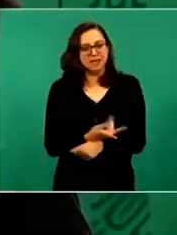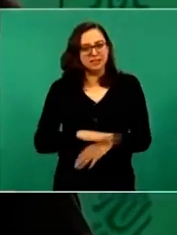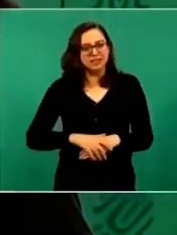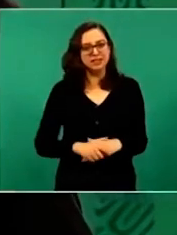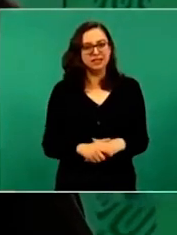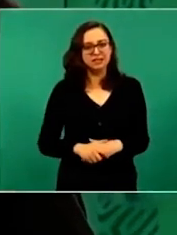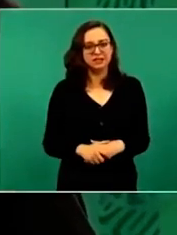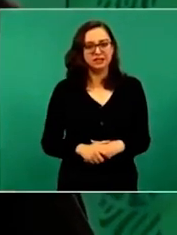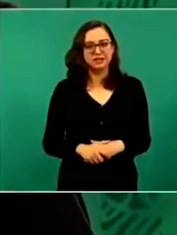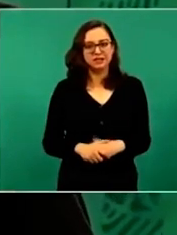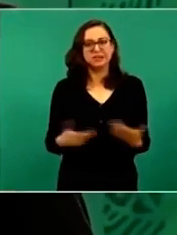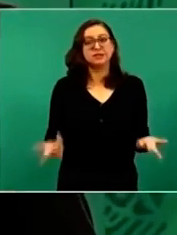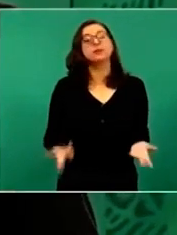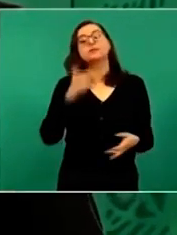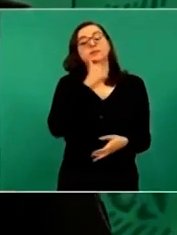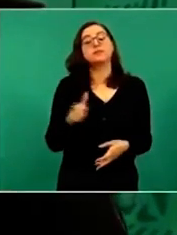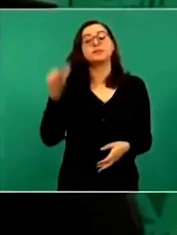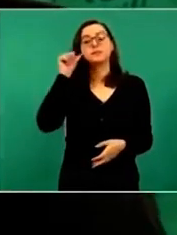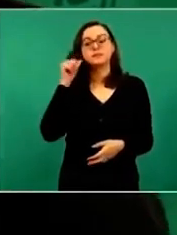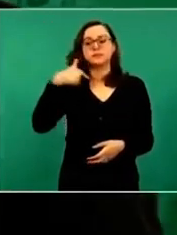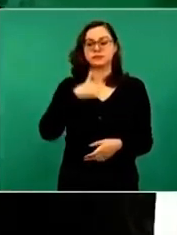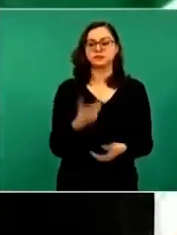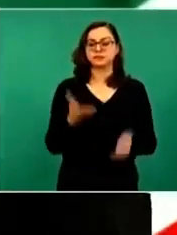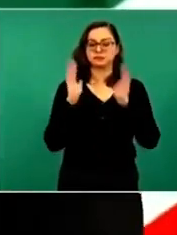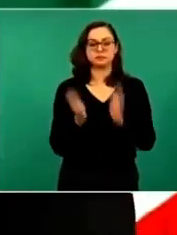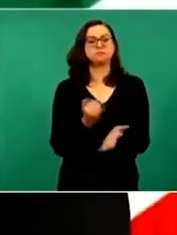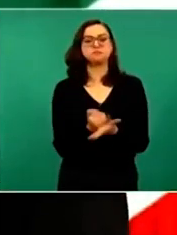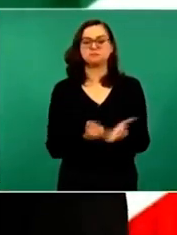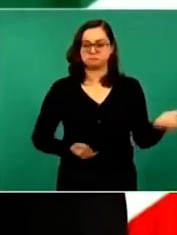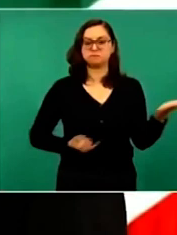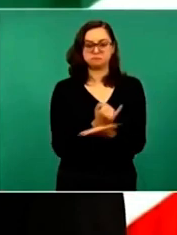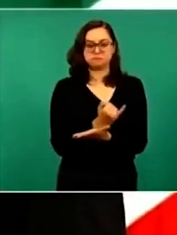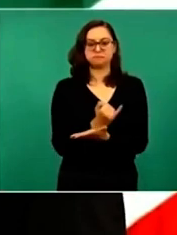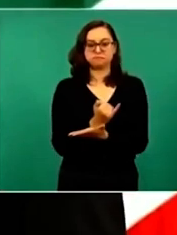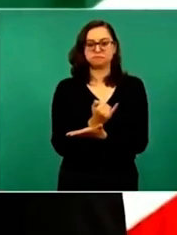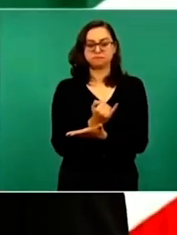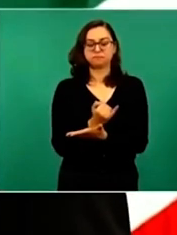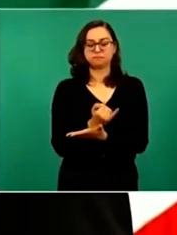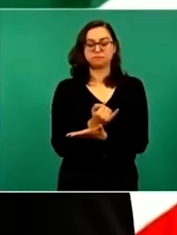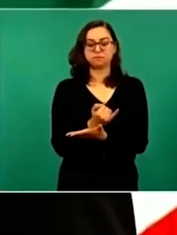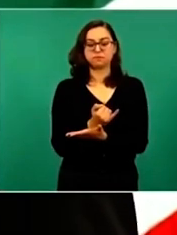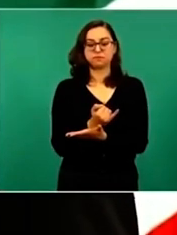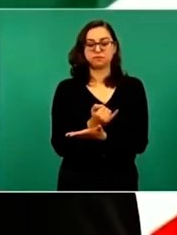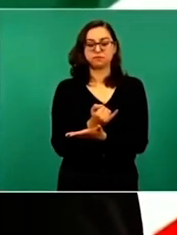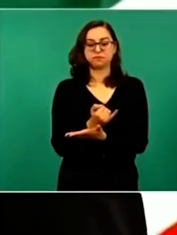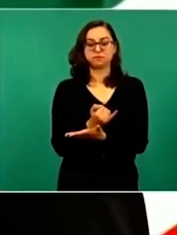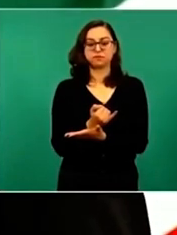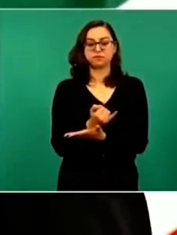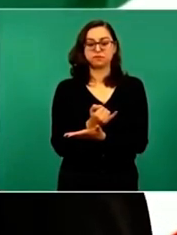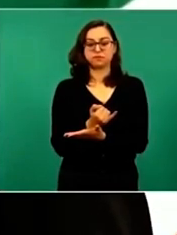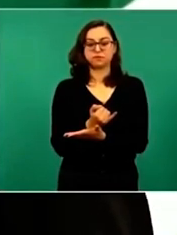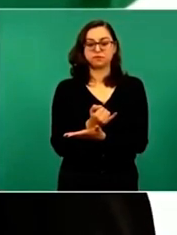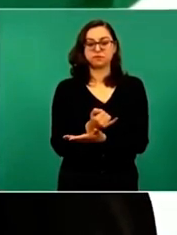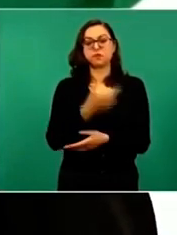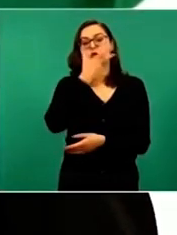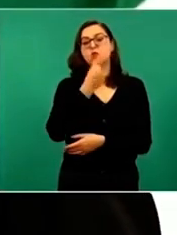Ayer tomé la decisión de nombrar a